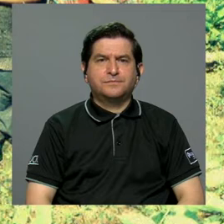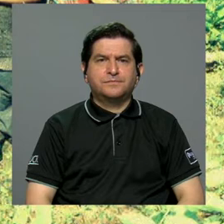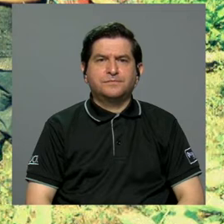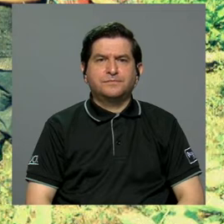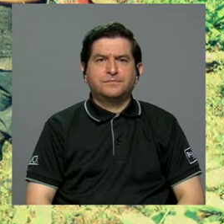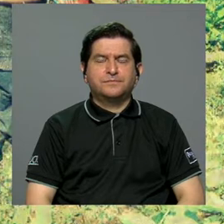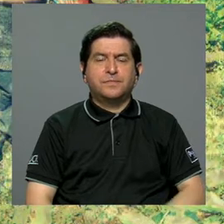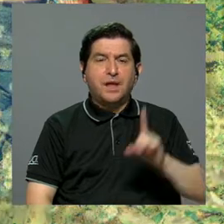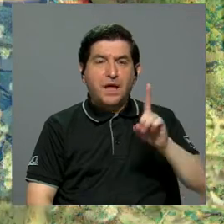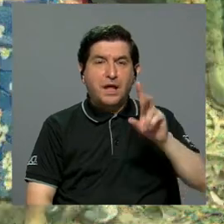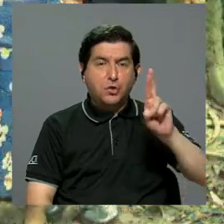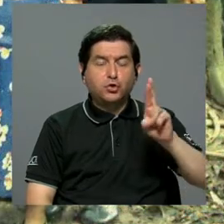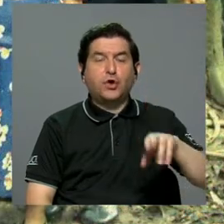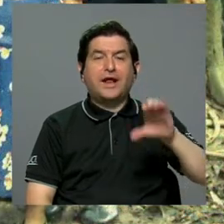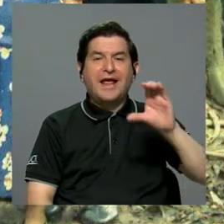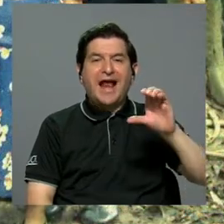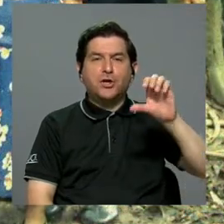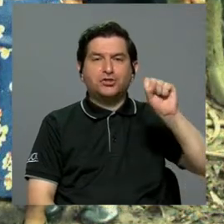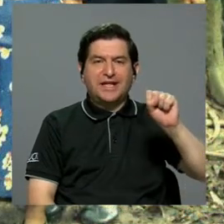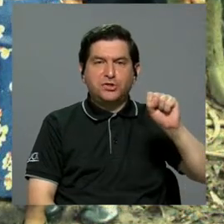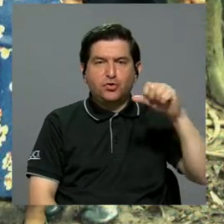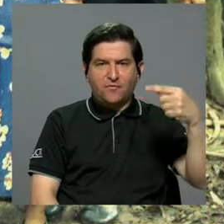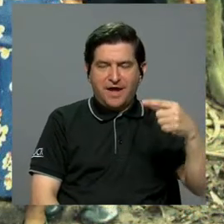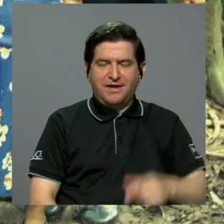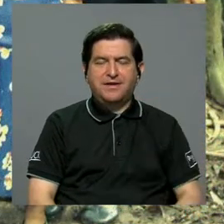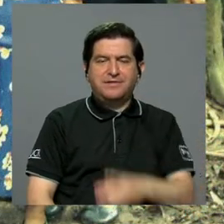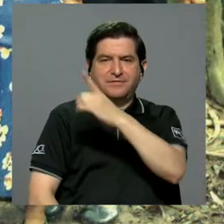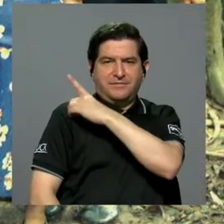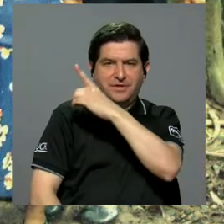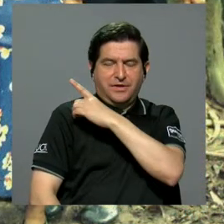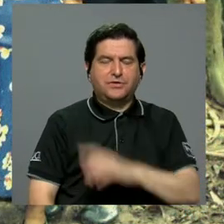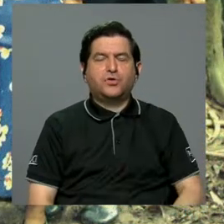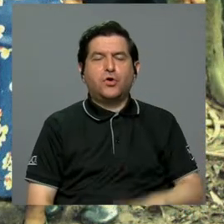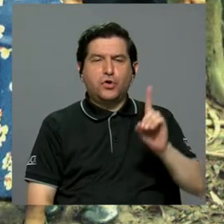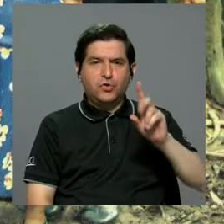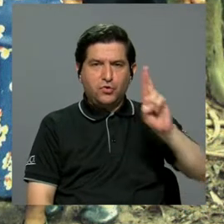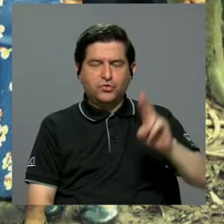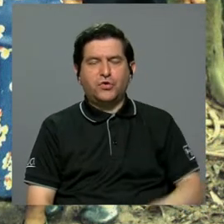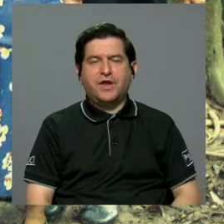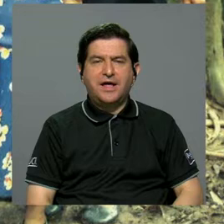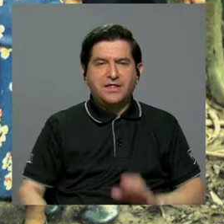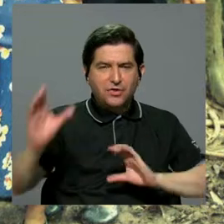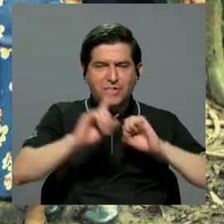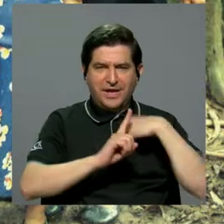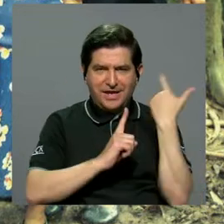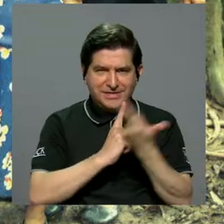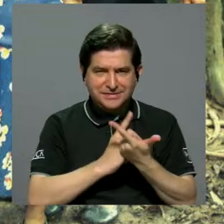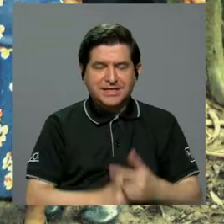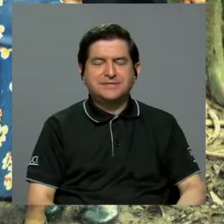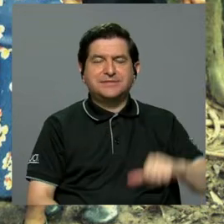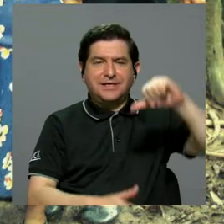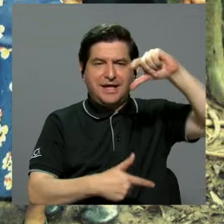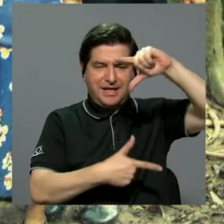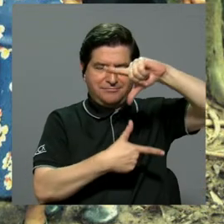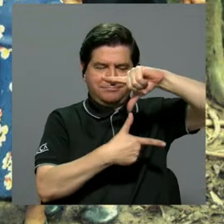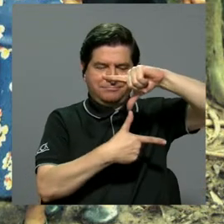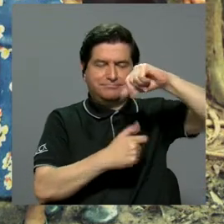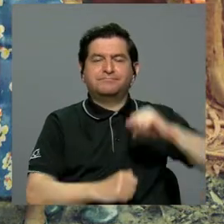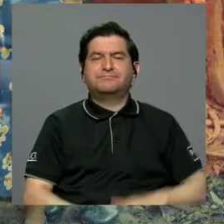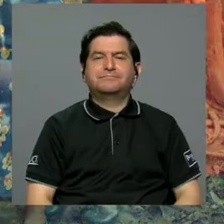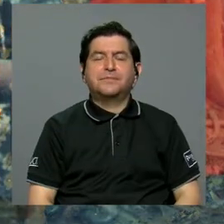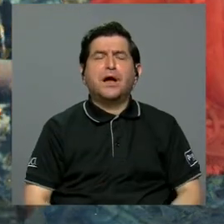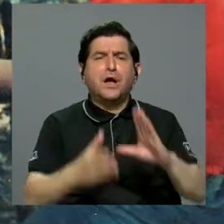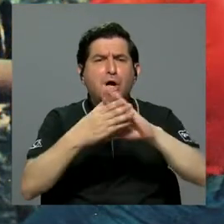El doctor Carlos Sandoval García, director del doctorado en Ciencias Sociales sobre América Central,